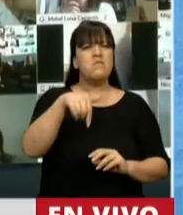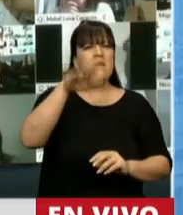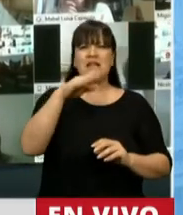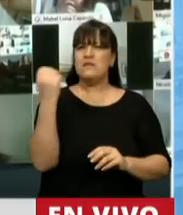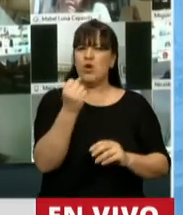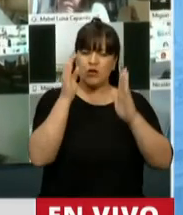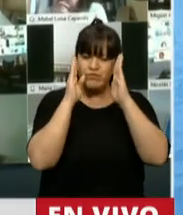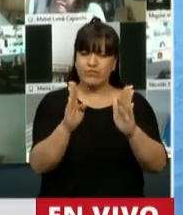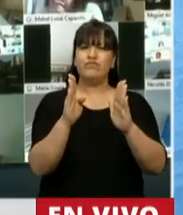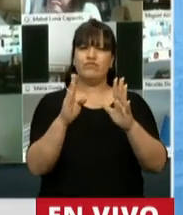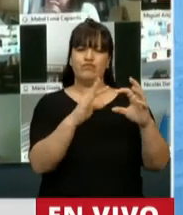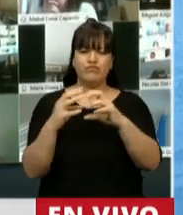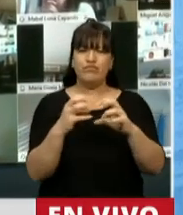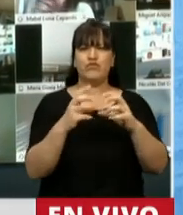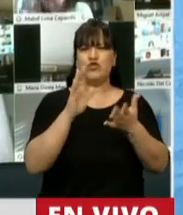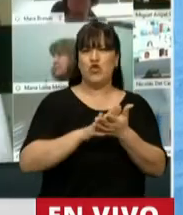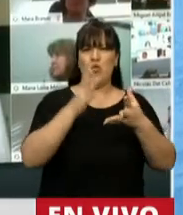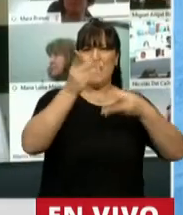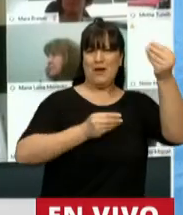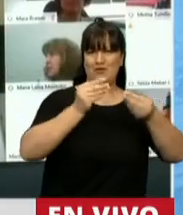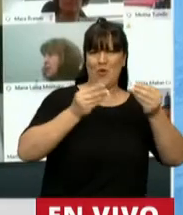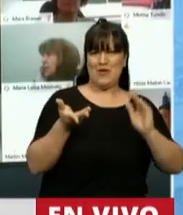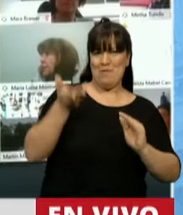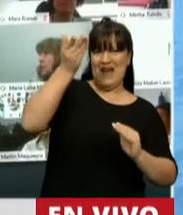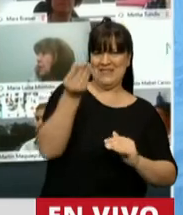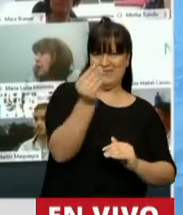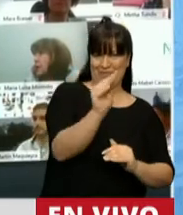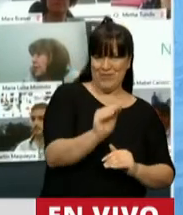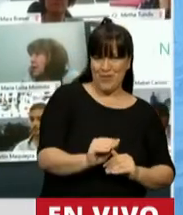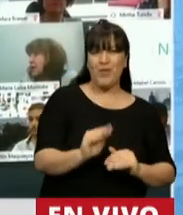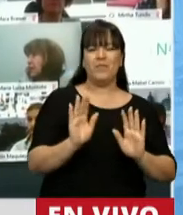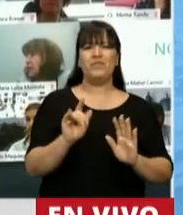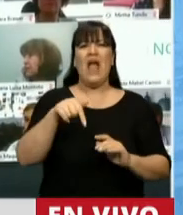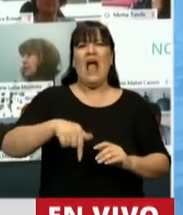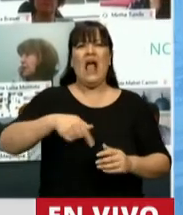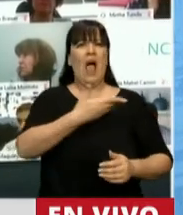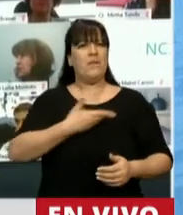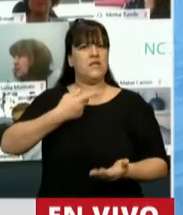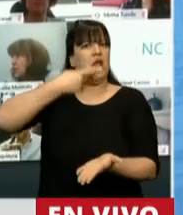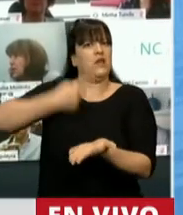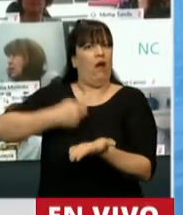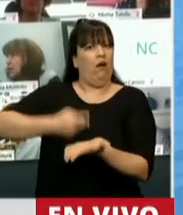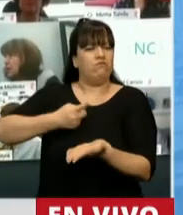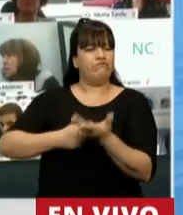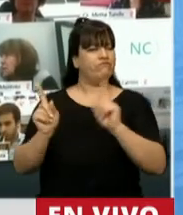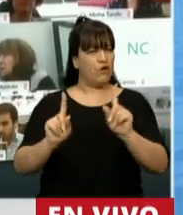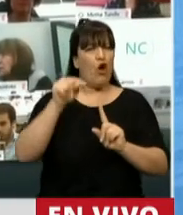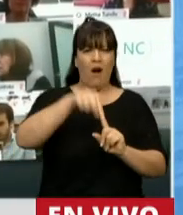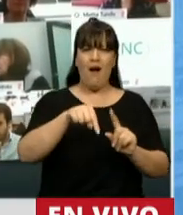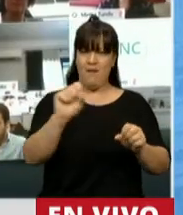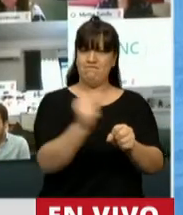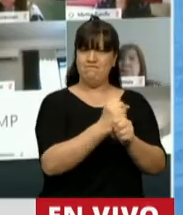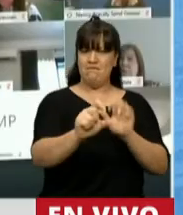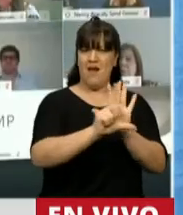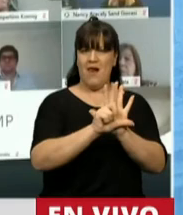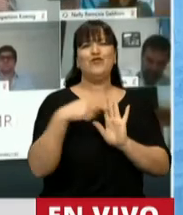al tratamiento de esta ampliación presupuestaria y que no se utilice la vía del DNU. Acá creo que todos